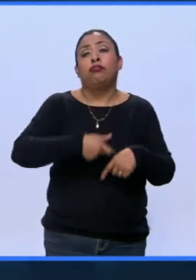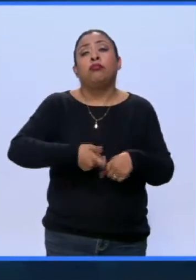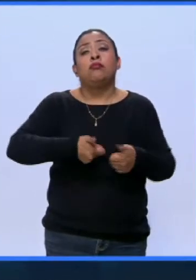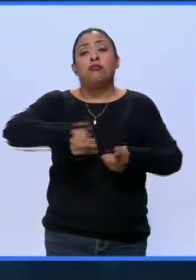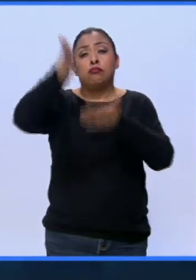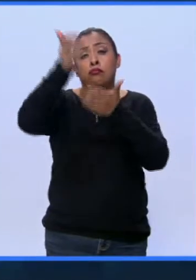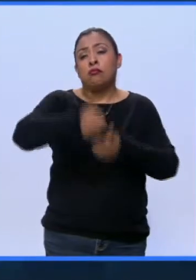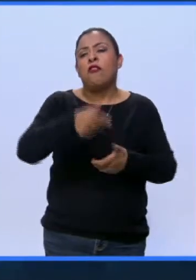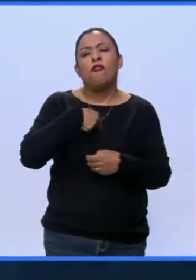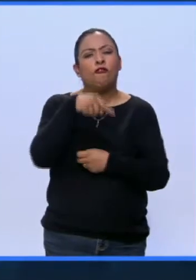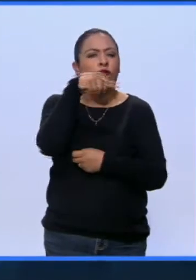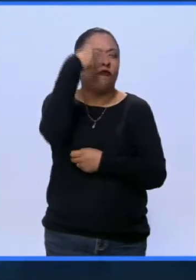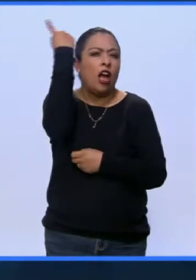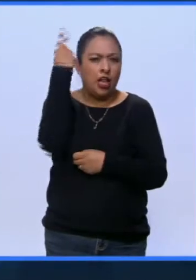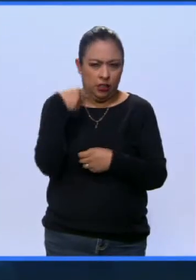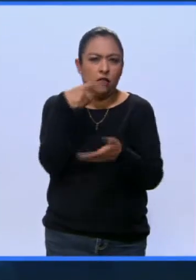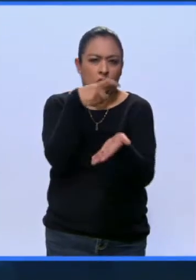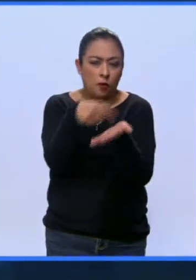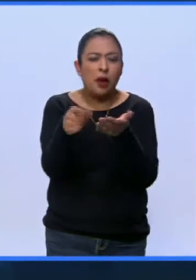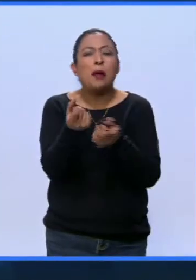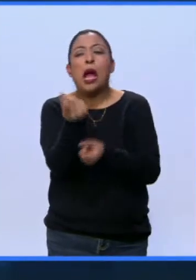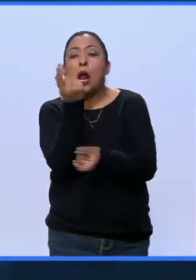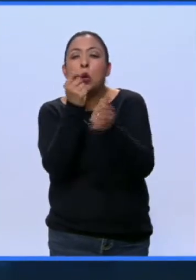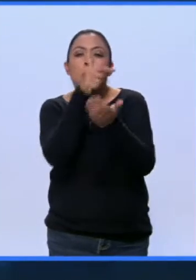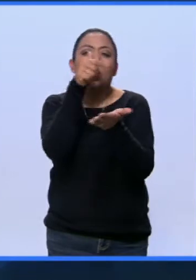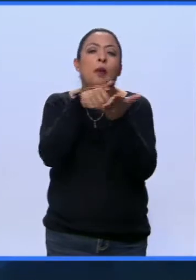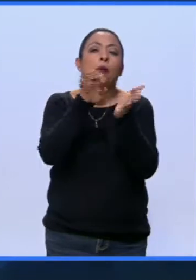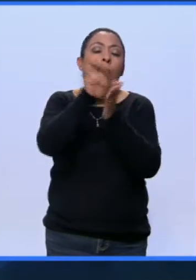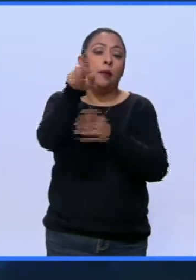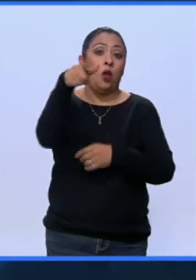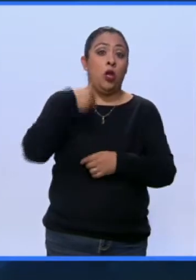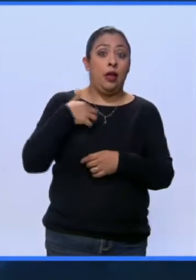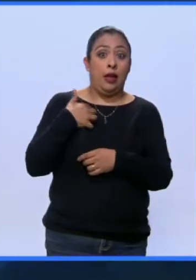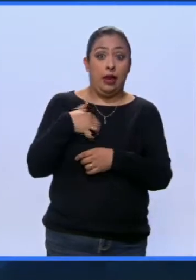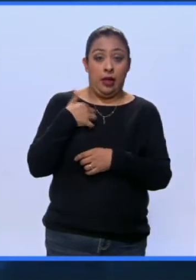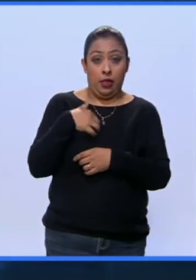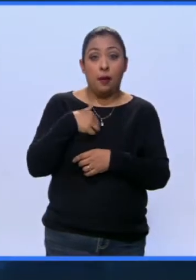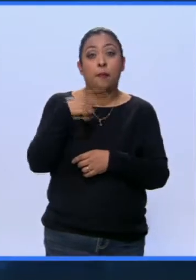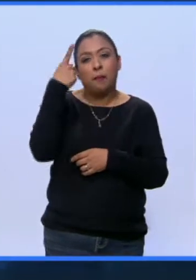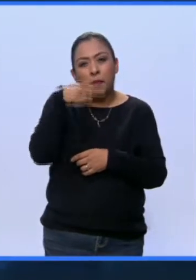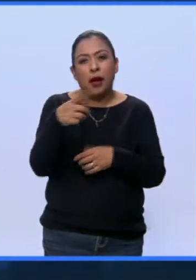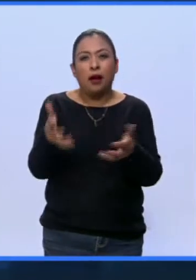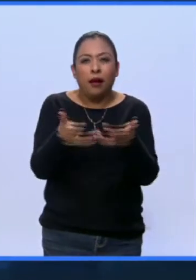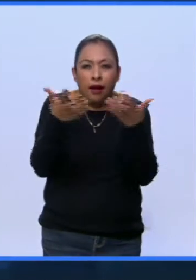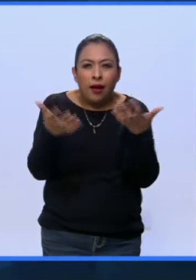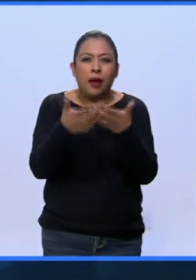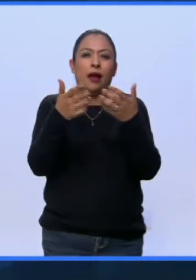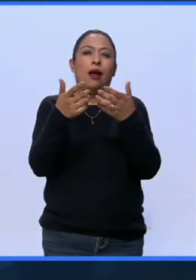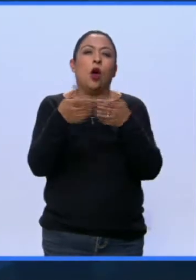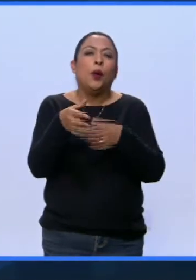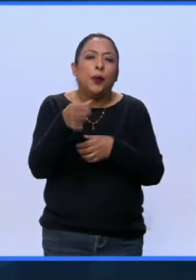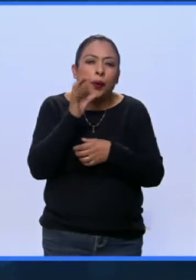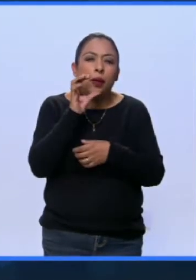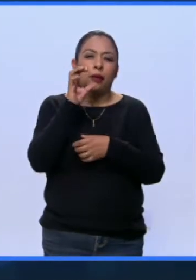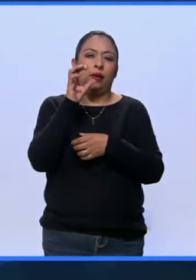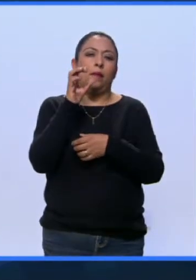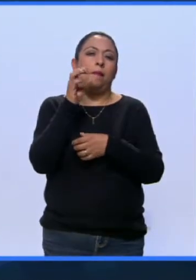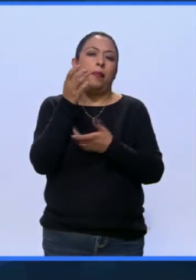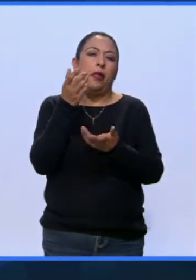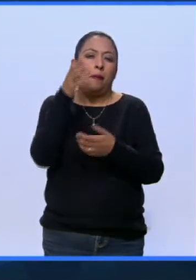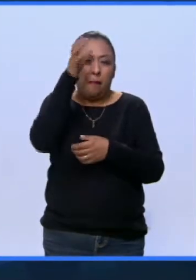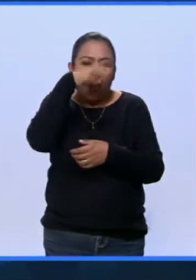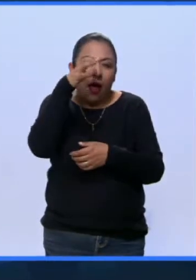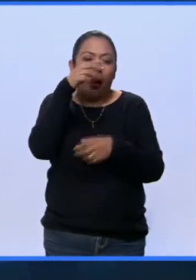es más fácil conseguirlos. Aunque sí en algunas partes, por ejemplo en Canadá, para hacer un cóctel, una margarita de tamarín o de mango,